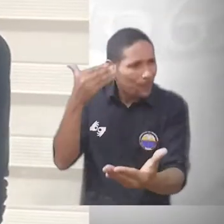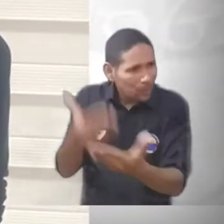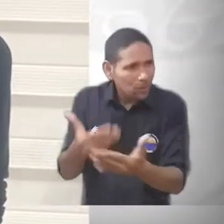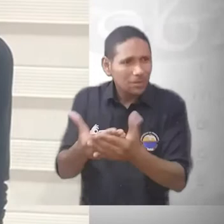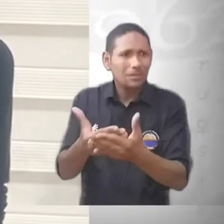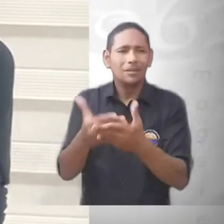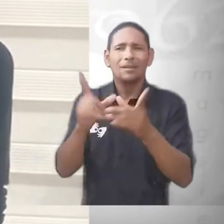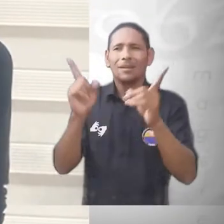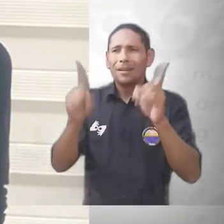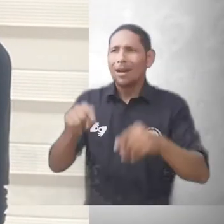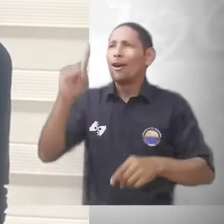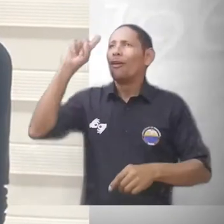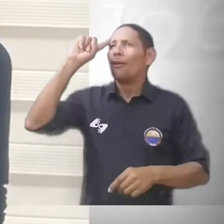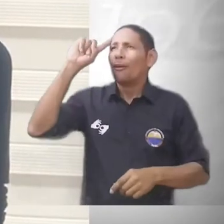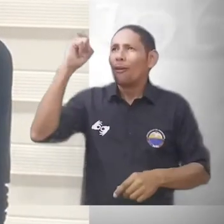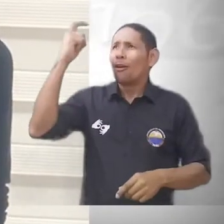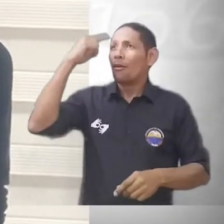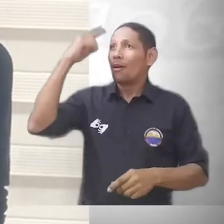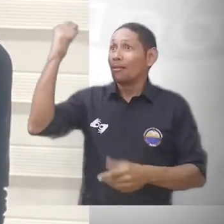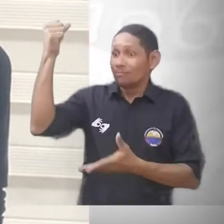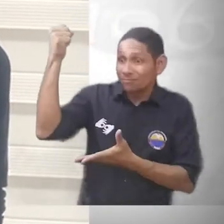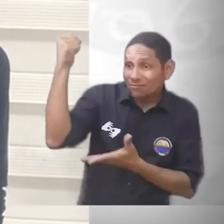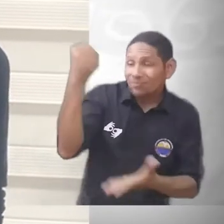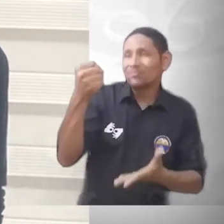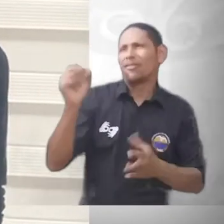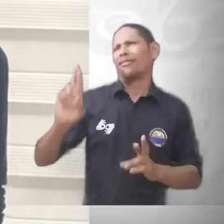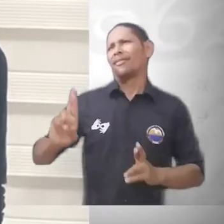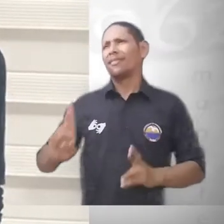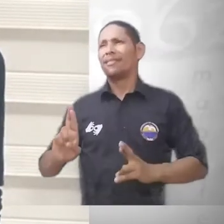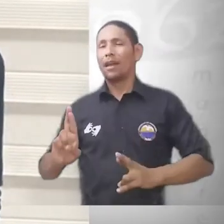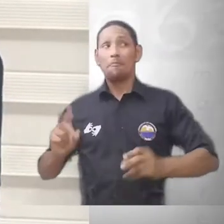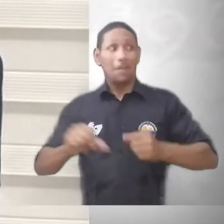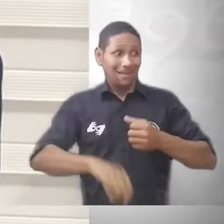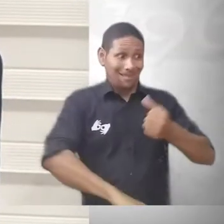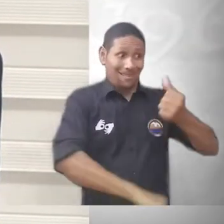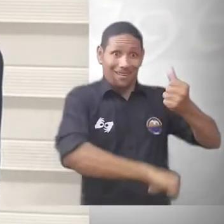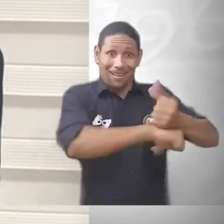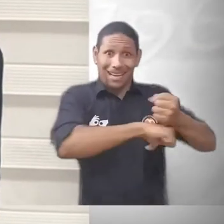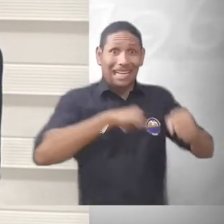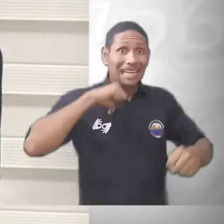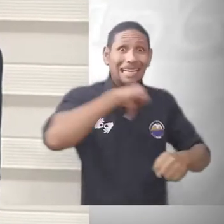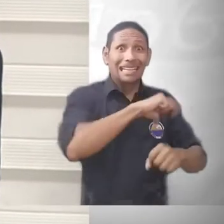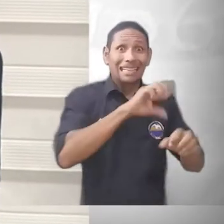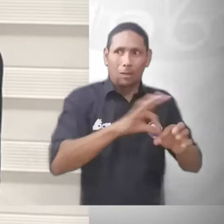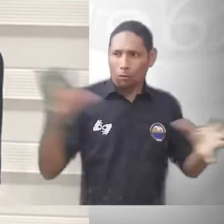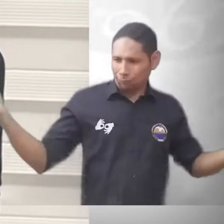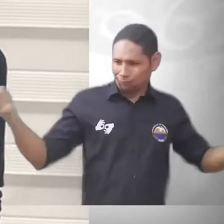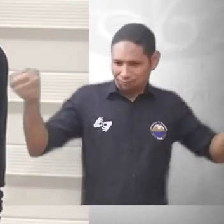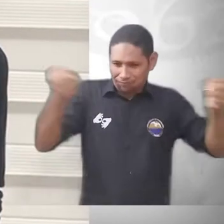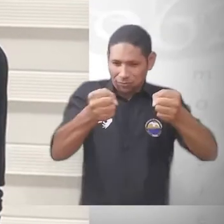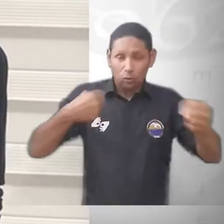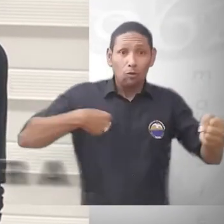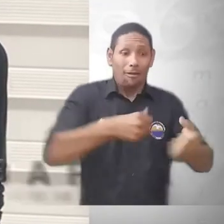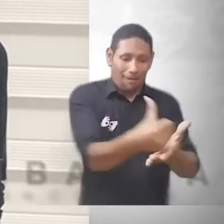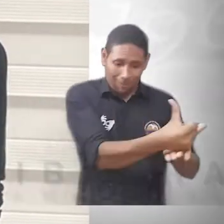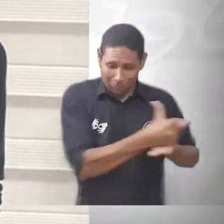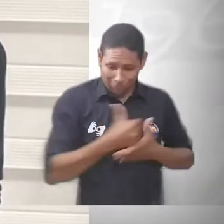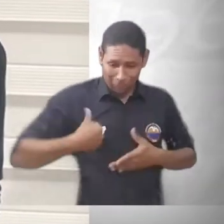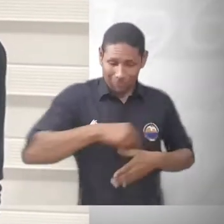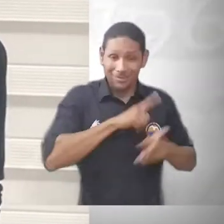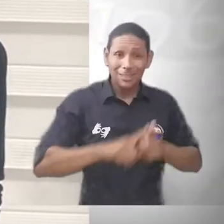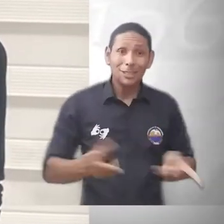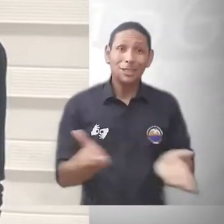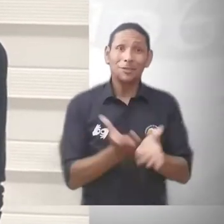Esperamos que prontamente la gobernación gire el dinero y, junto con nuestro rector, Pablo Vera Salazar, nos podamos